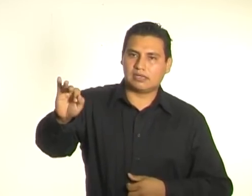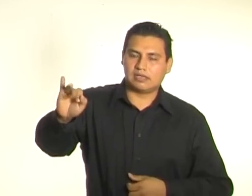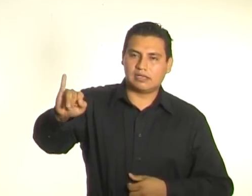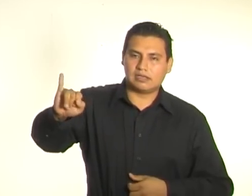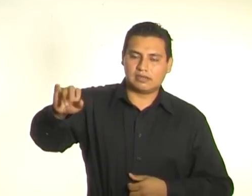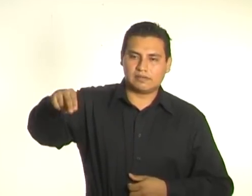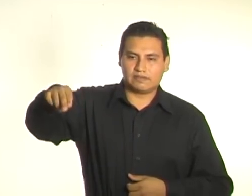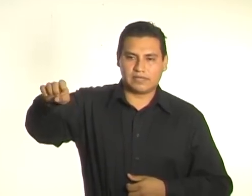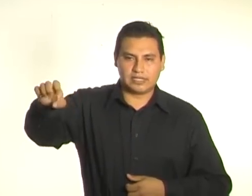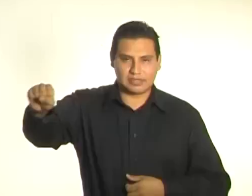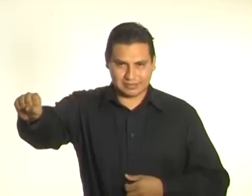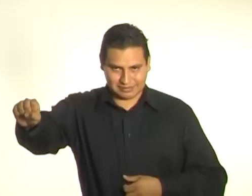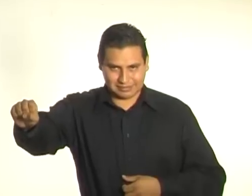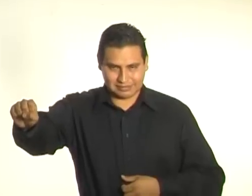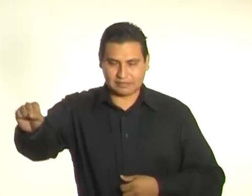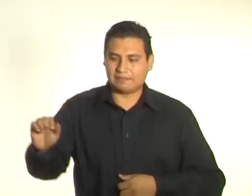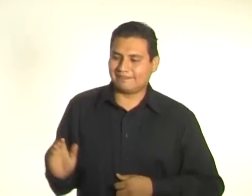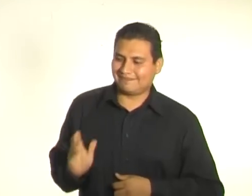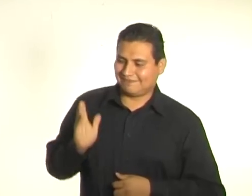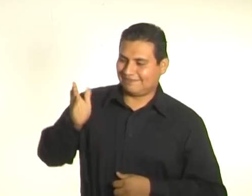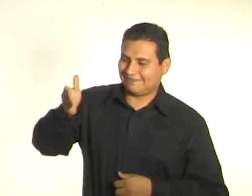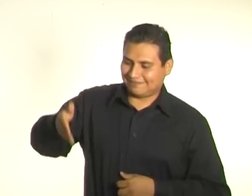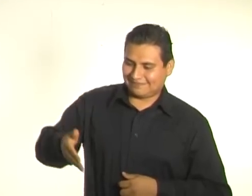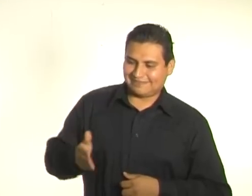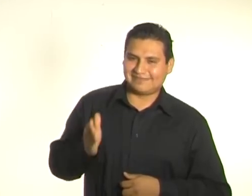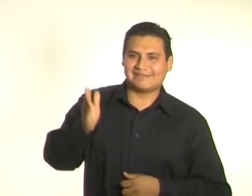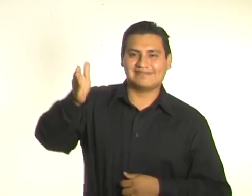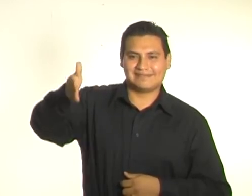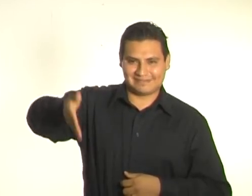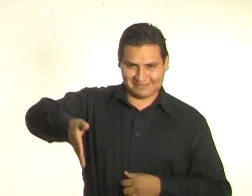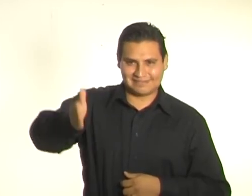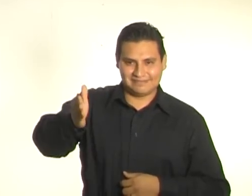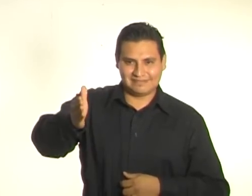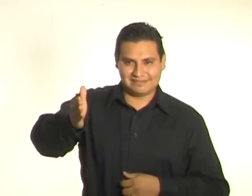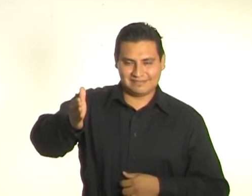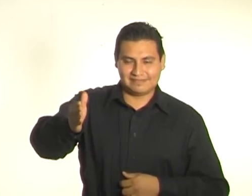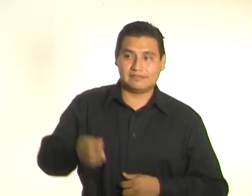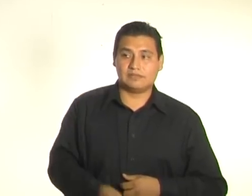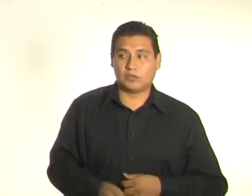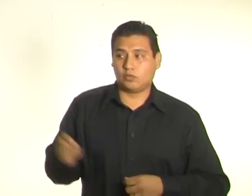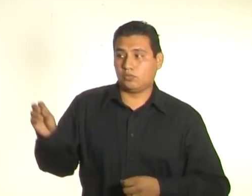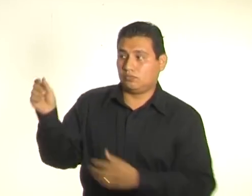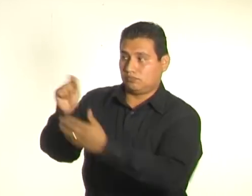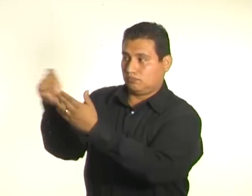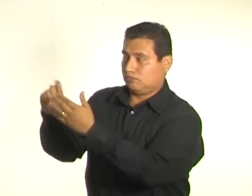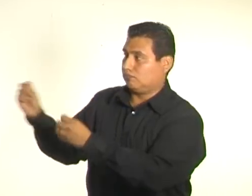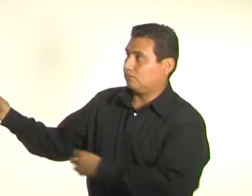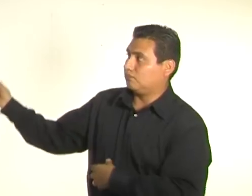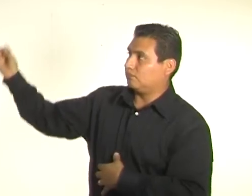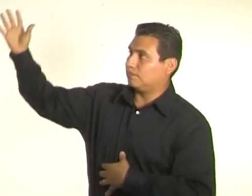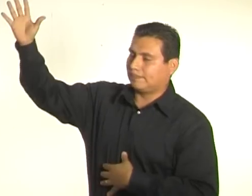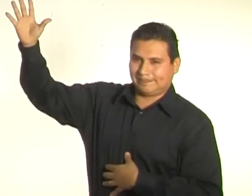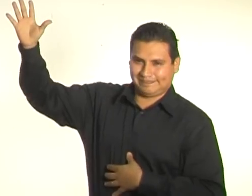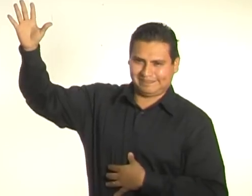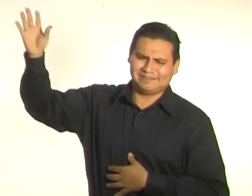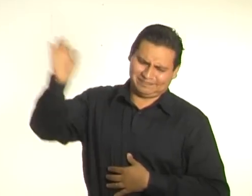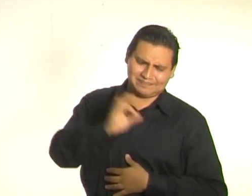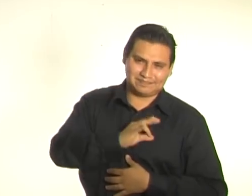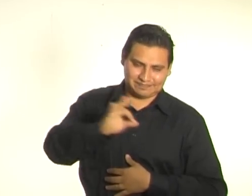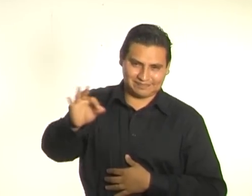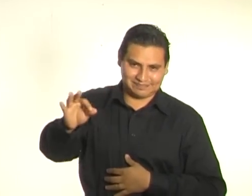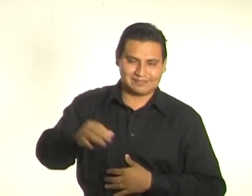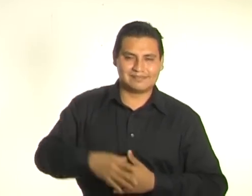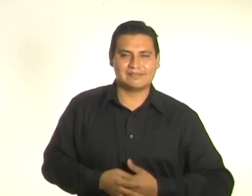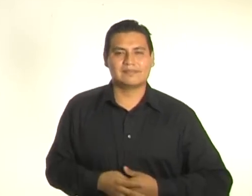La voy a pegar aquí para que ustedes puedan seguir observándola durante esta